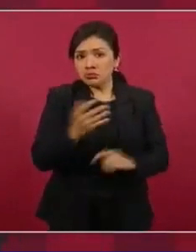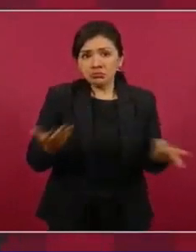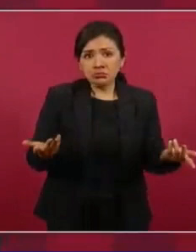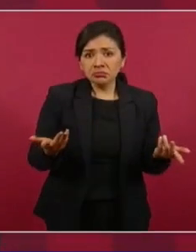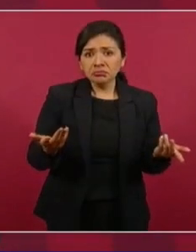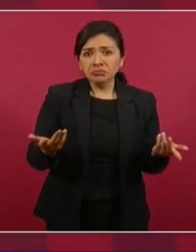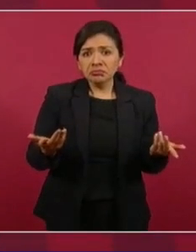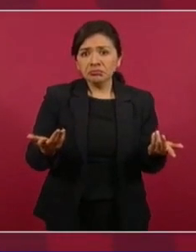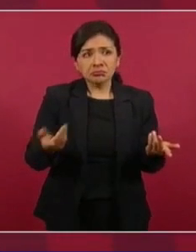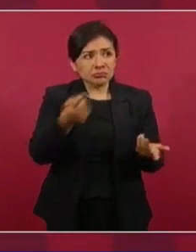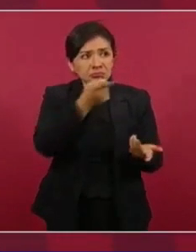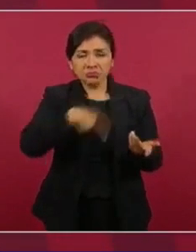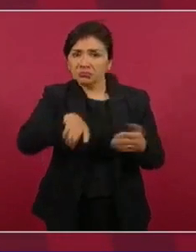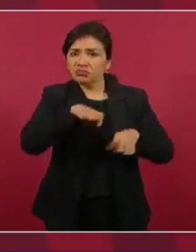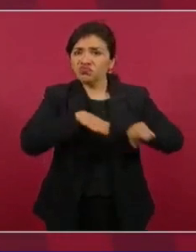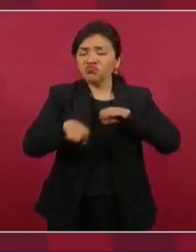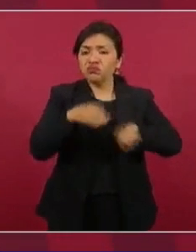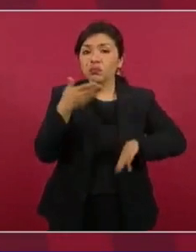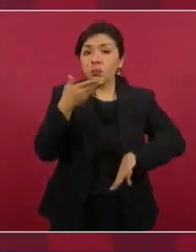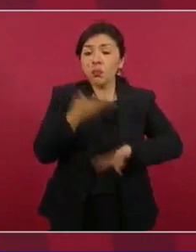y lo hicieron muy bien